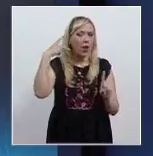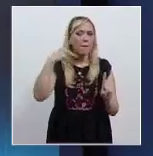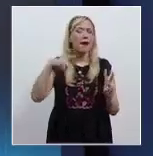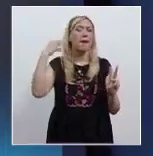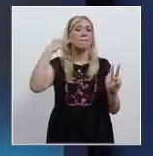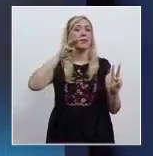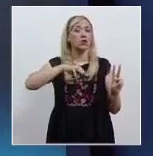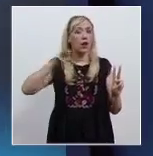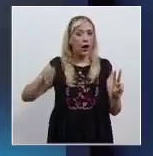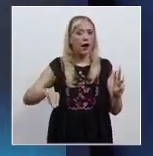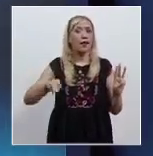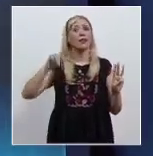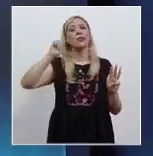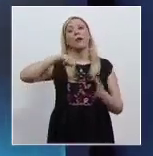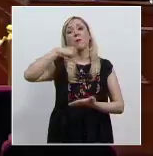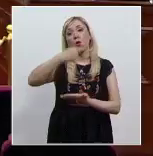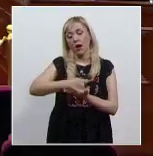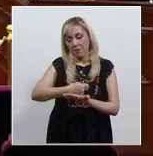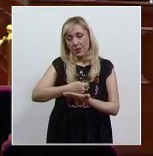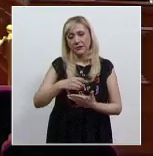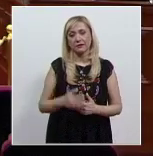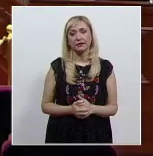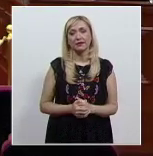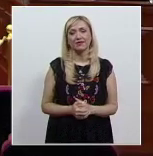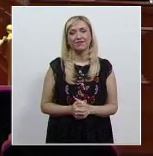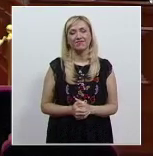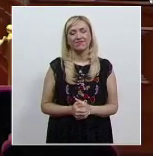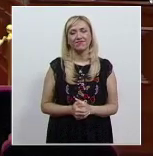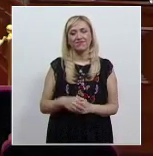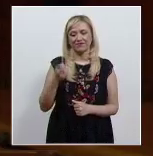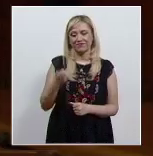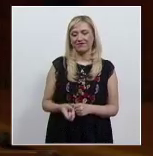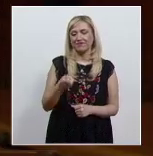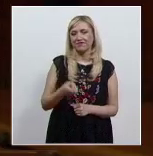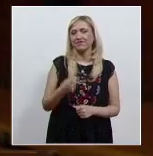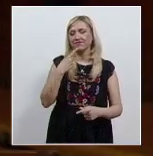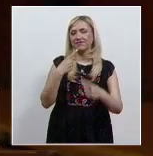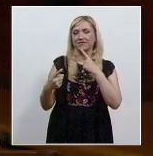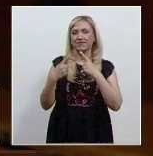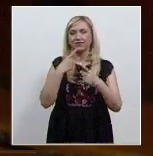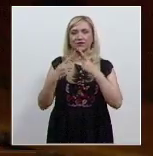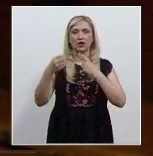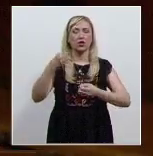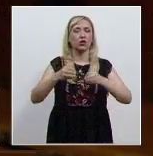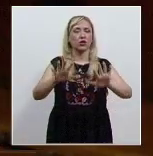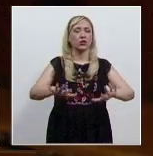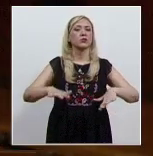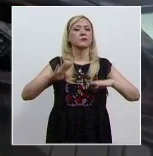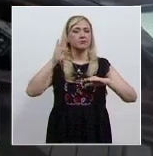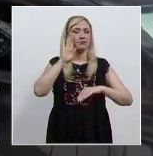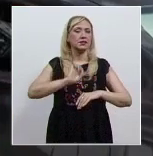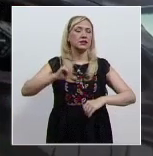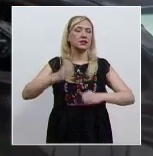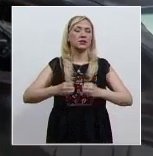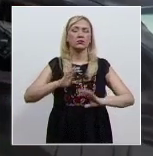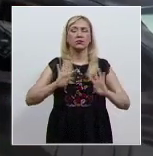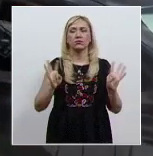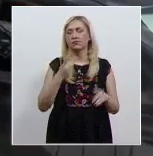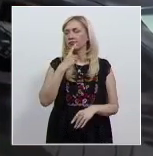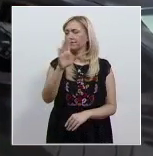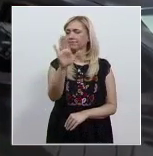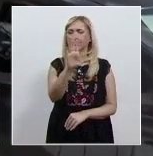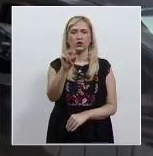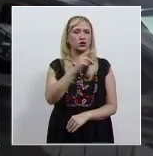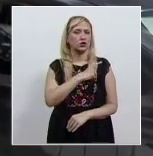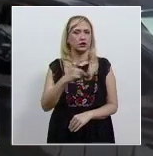Michoacán y Tamaulipas. Esta semana el Pleno de la Corte declaró inválida la forma en que se establecía el cobro con